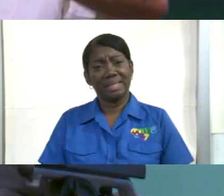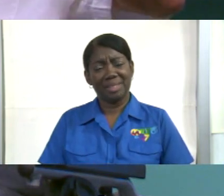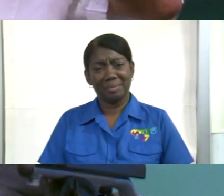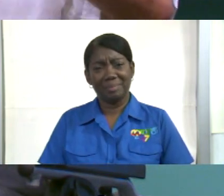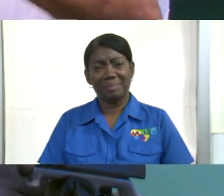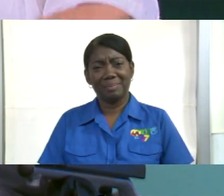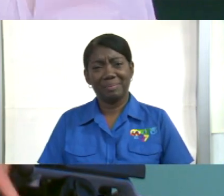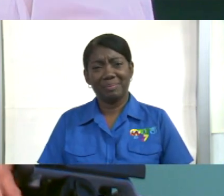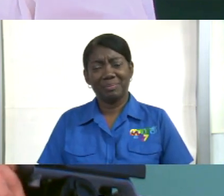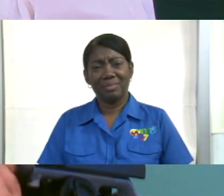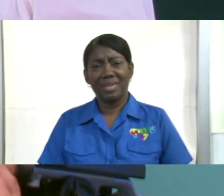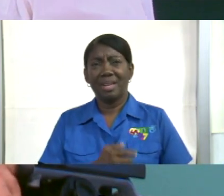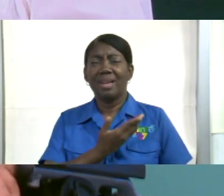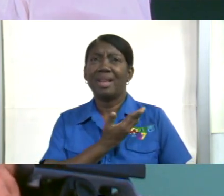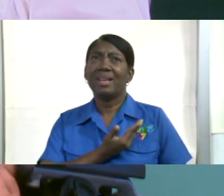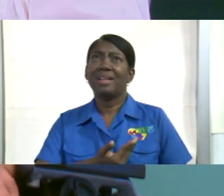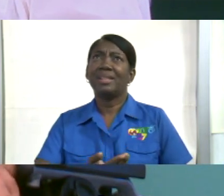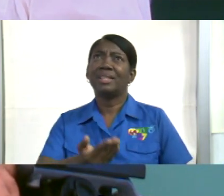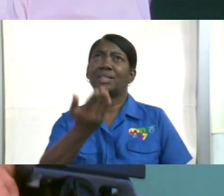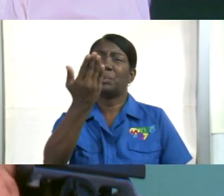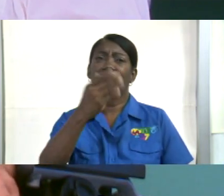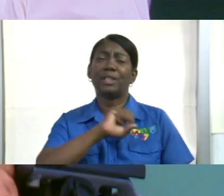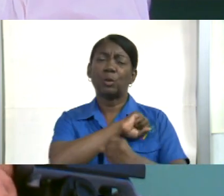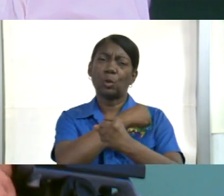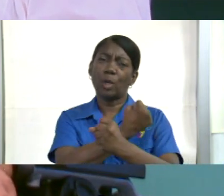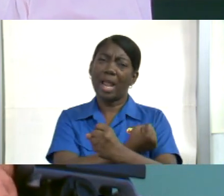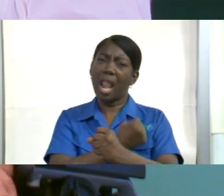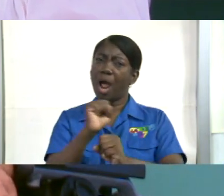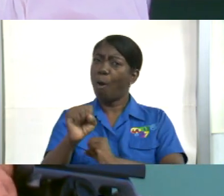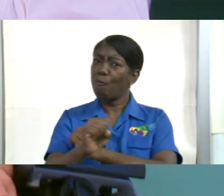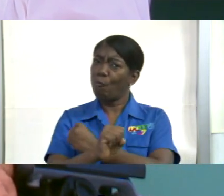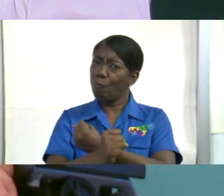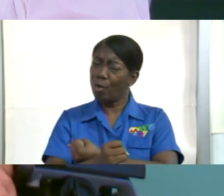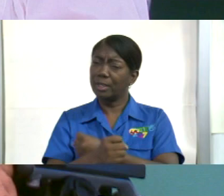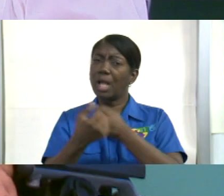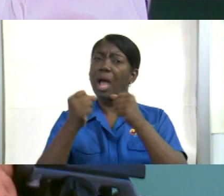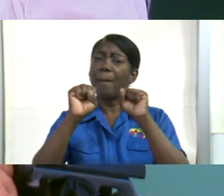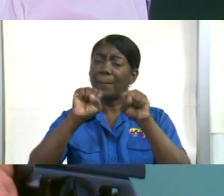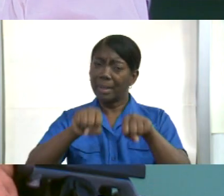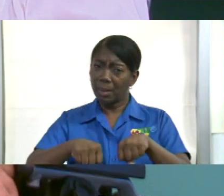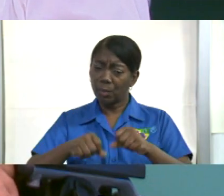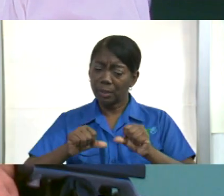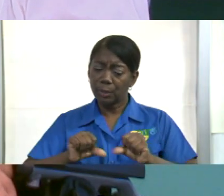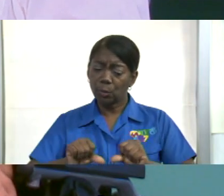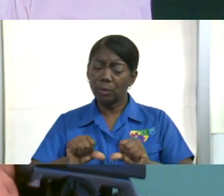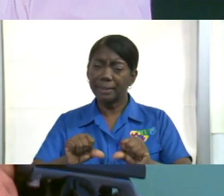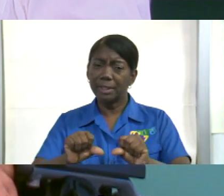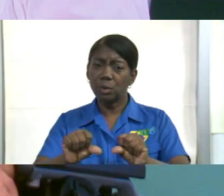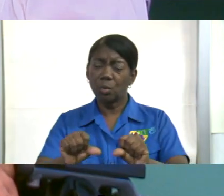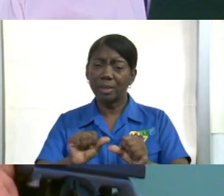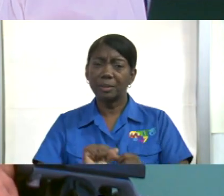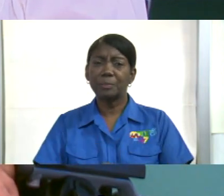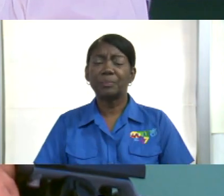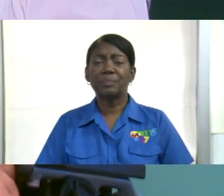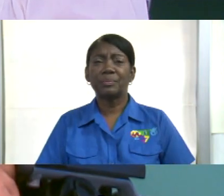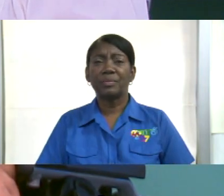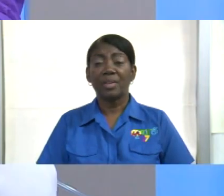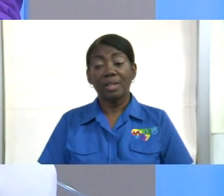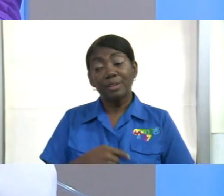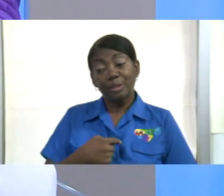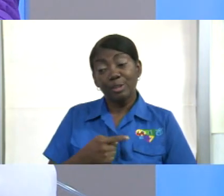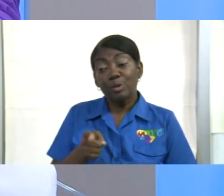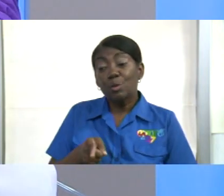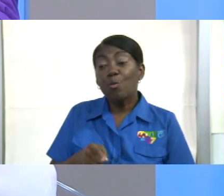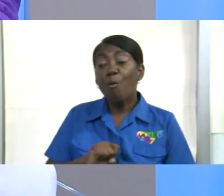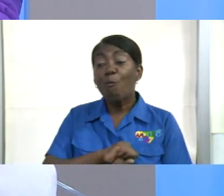Eso es lo que le iba a preguntar.